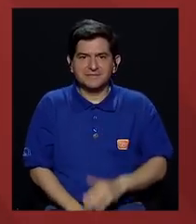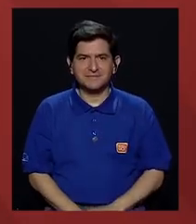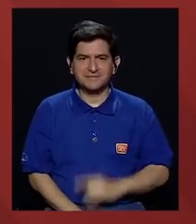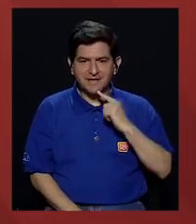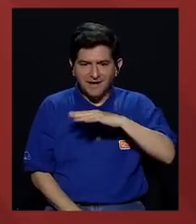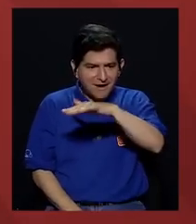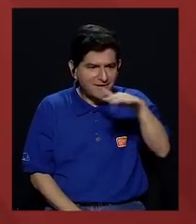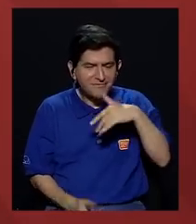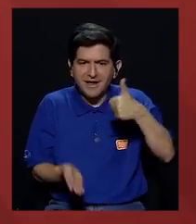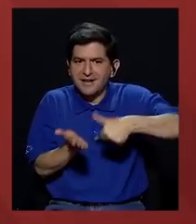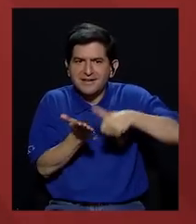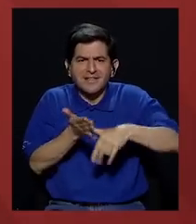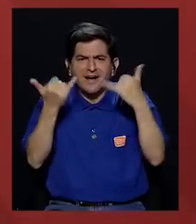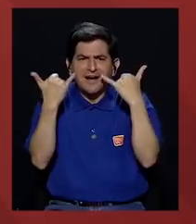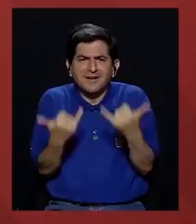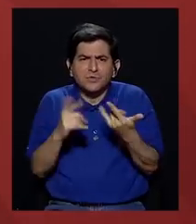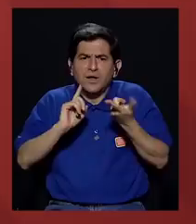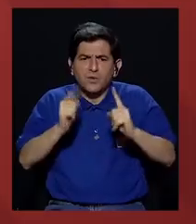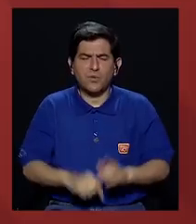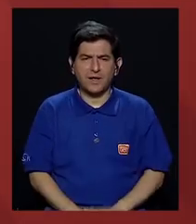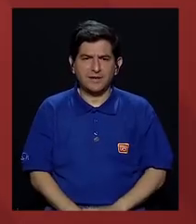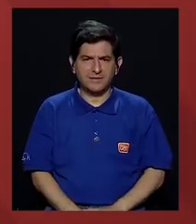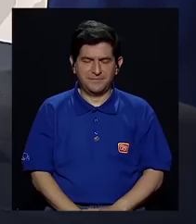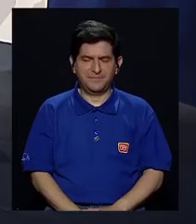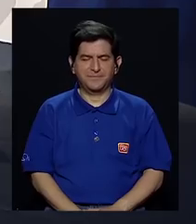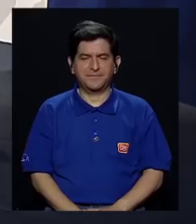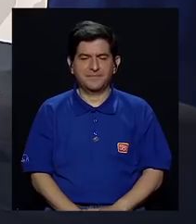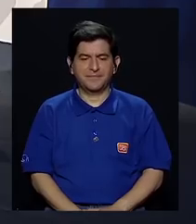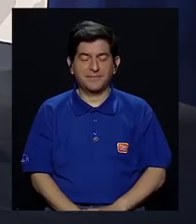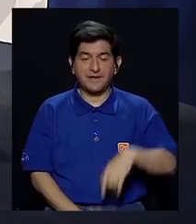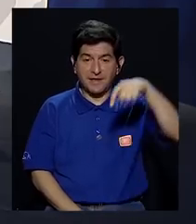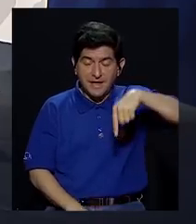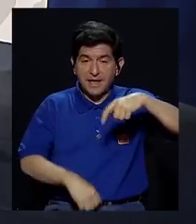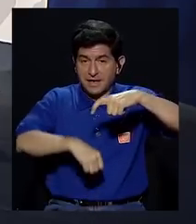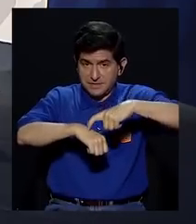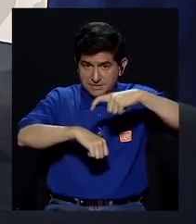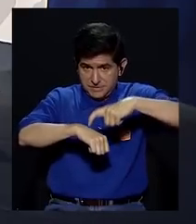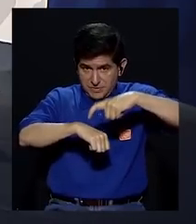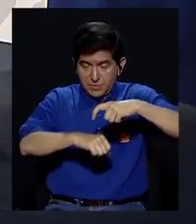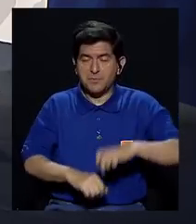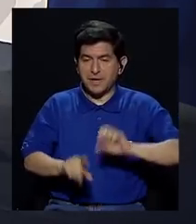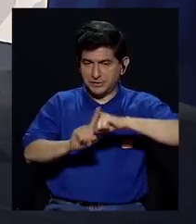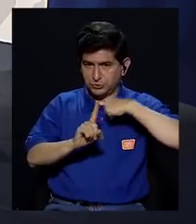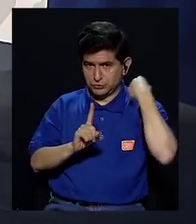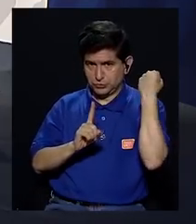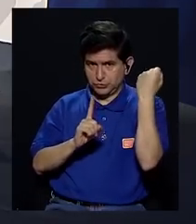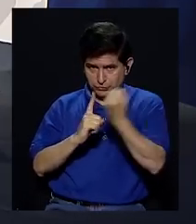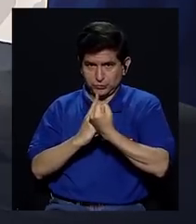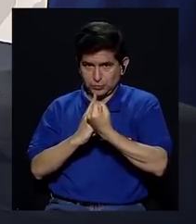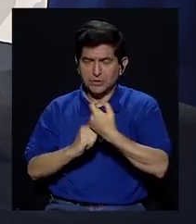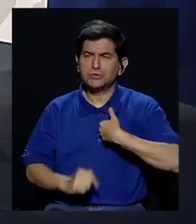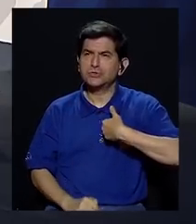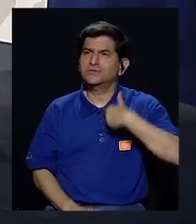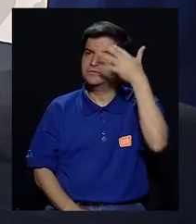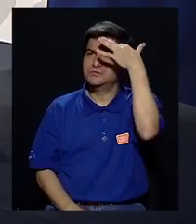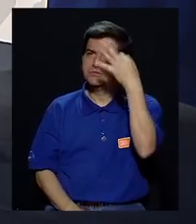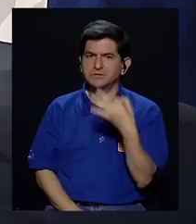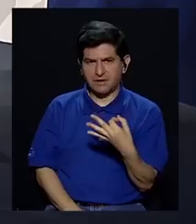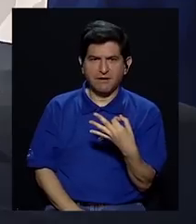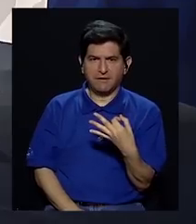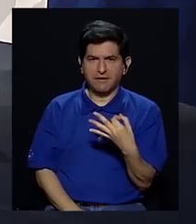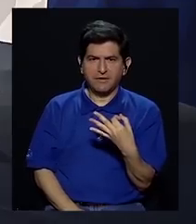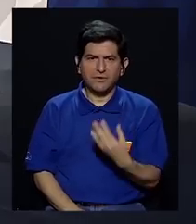¿Cuál es la realidad electoral que tenemos, Gabriela? Bueno, en este momento estamos frente a un escenario que yo